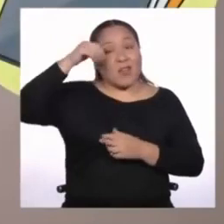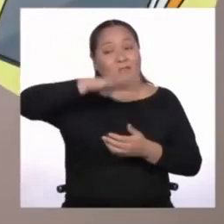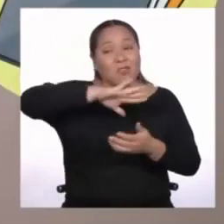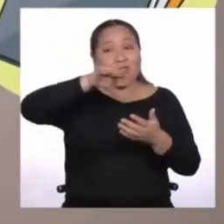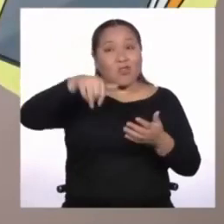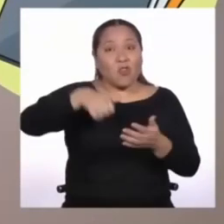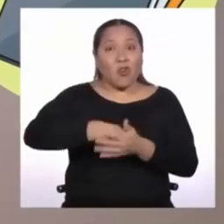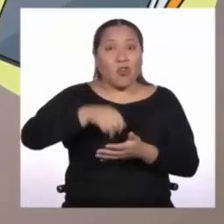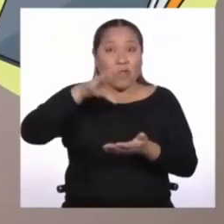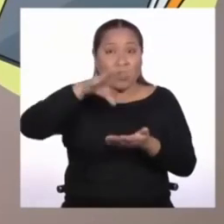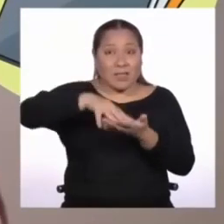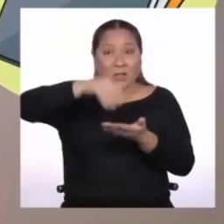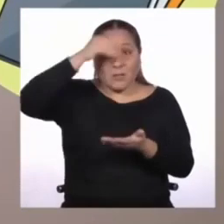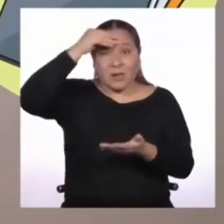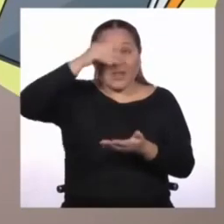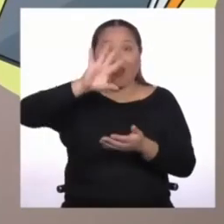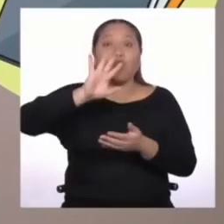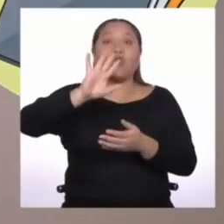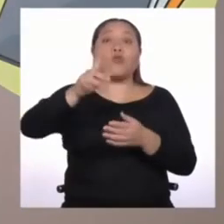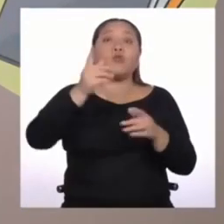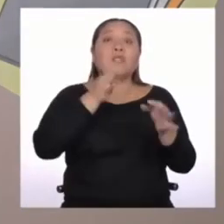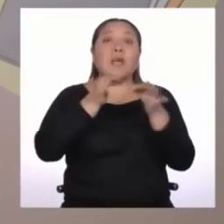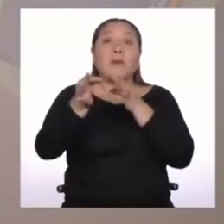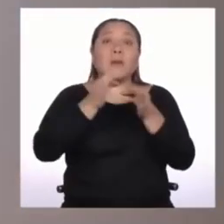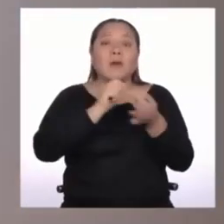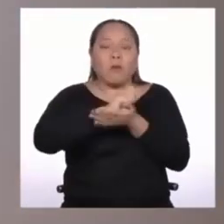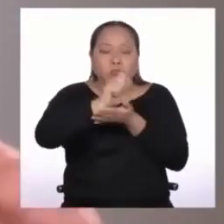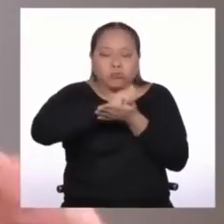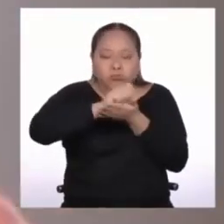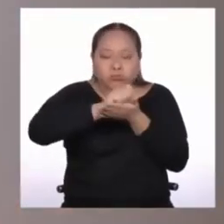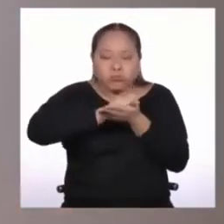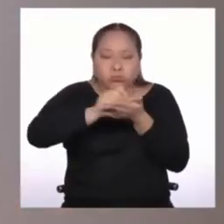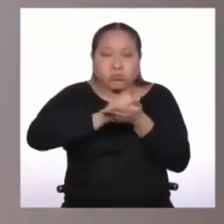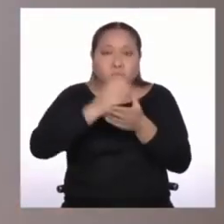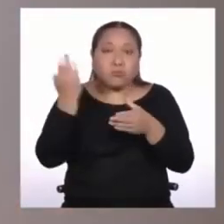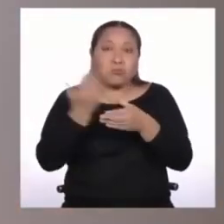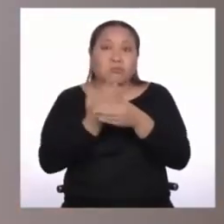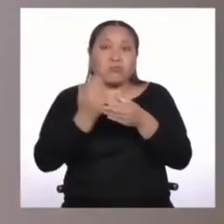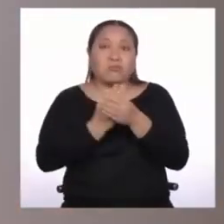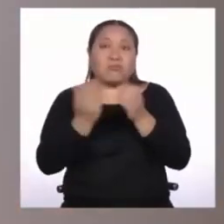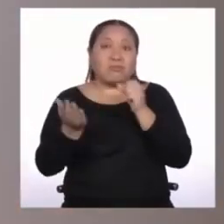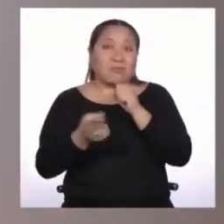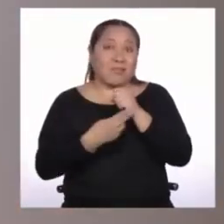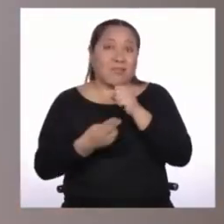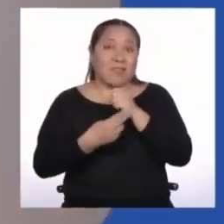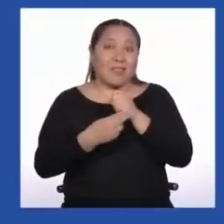tus explicaciones deben ir en tu portafolio de aprendizaje. ¡Nos vemos!